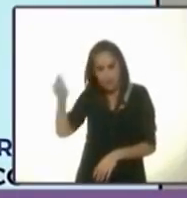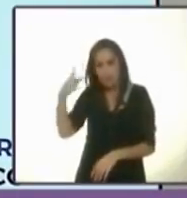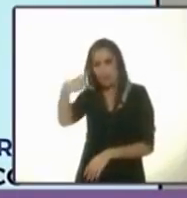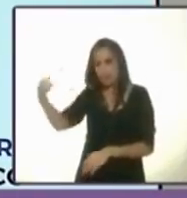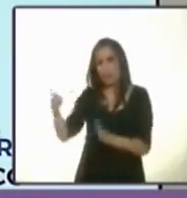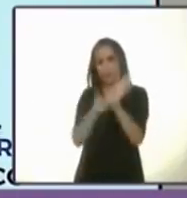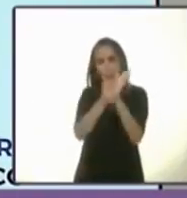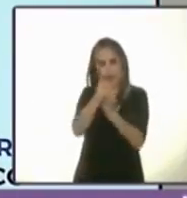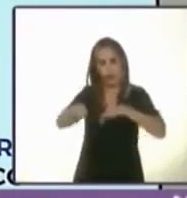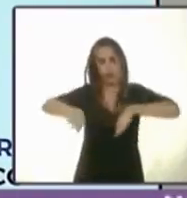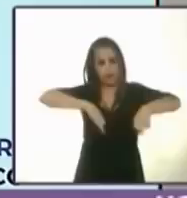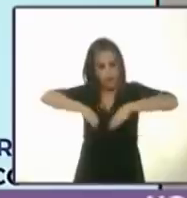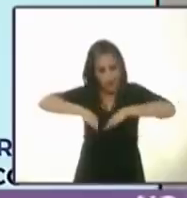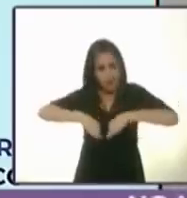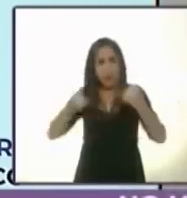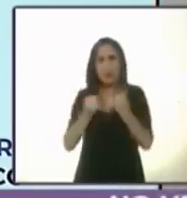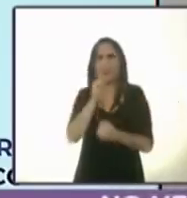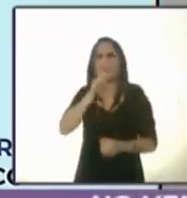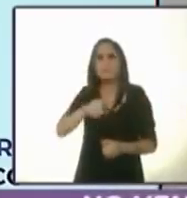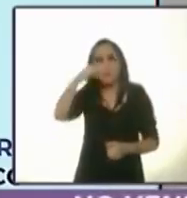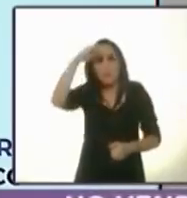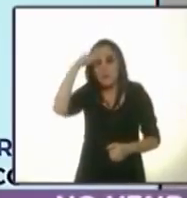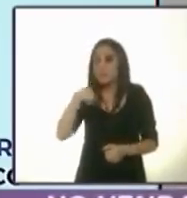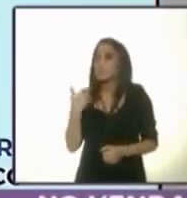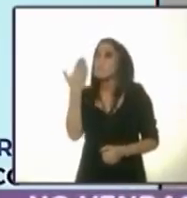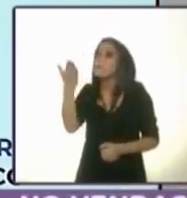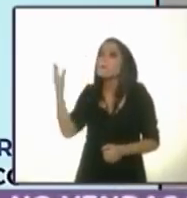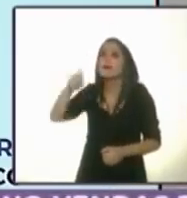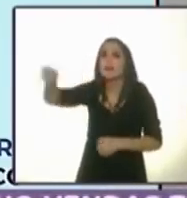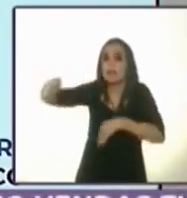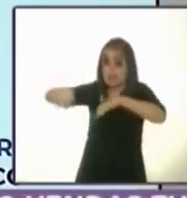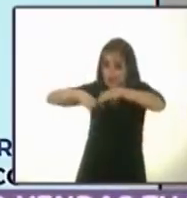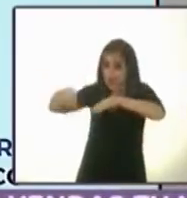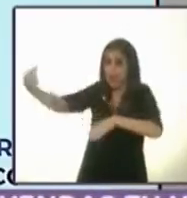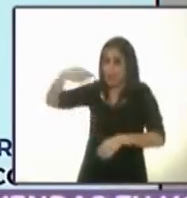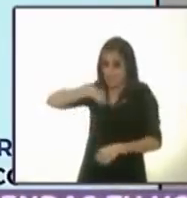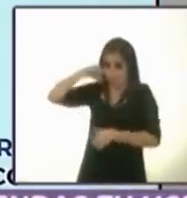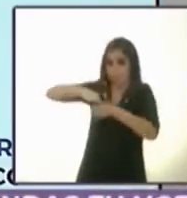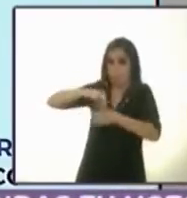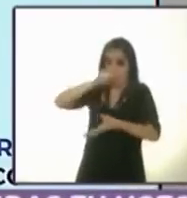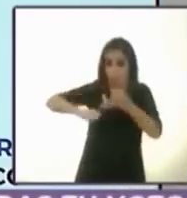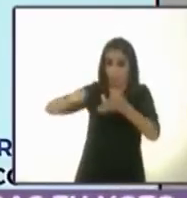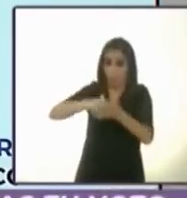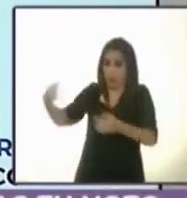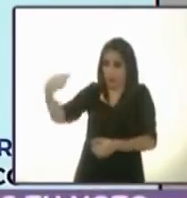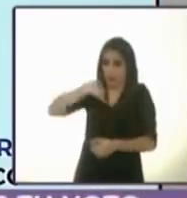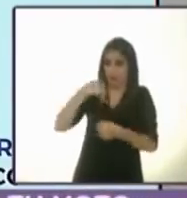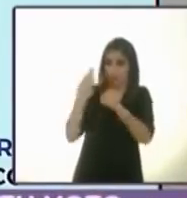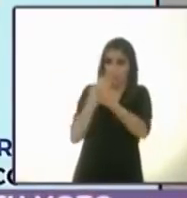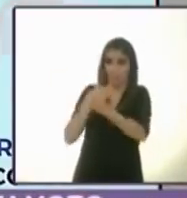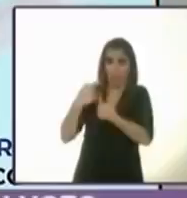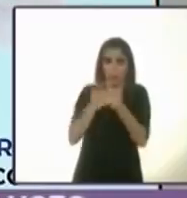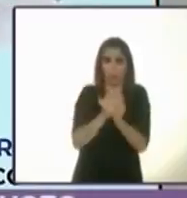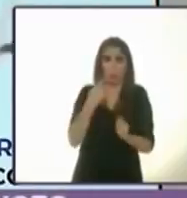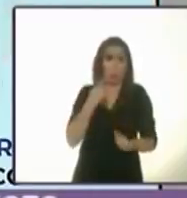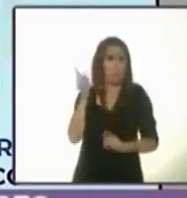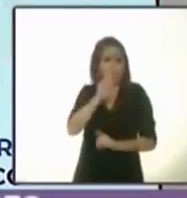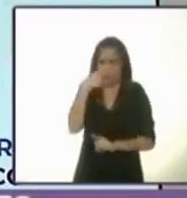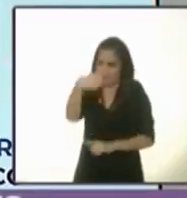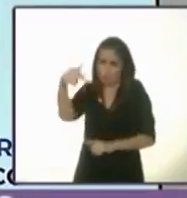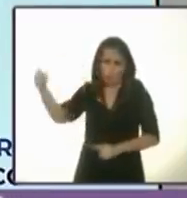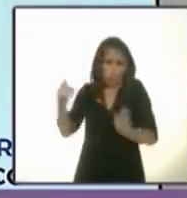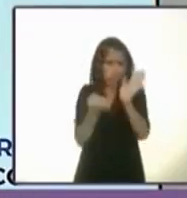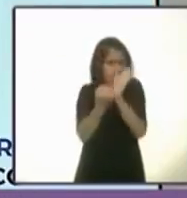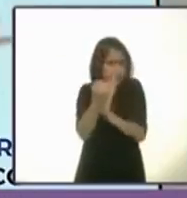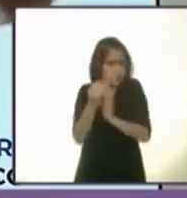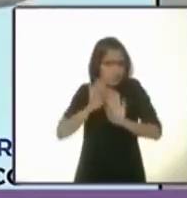laborales, sino que nunca le vamos a pedir a ningún trabajador que vote por algún partido político. Tienen que ser libres.